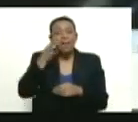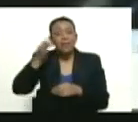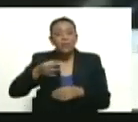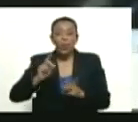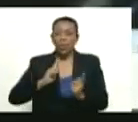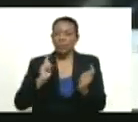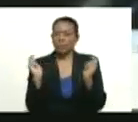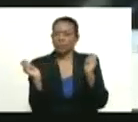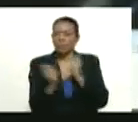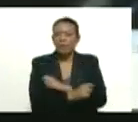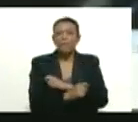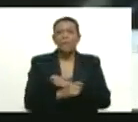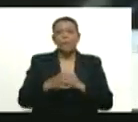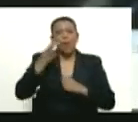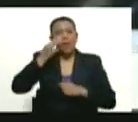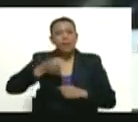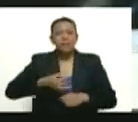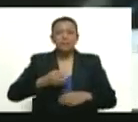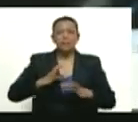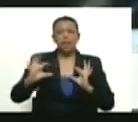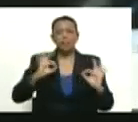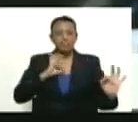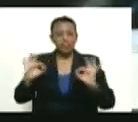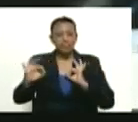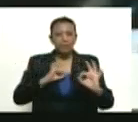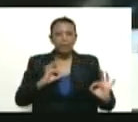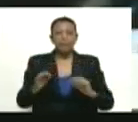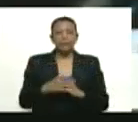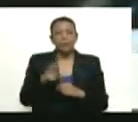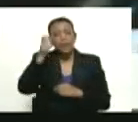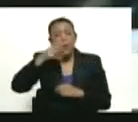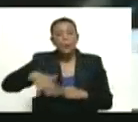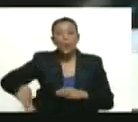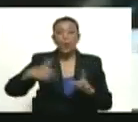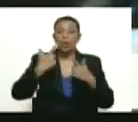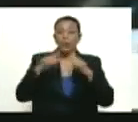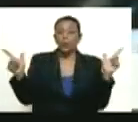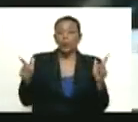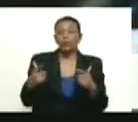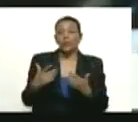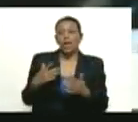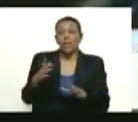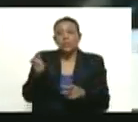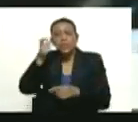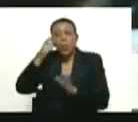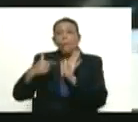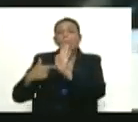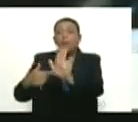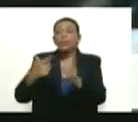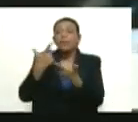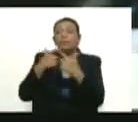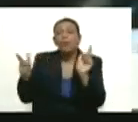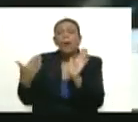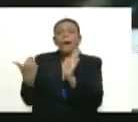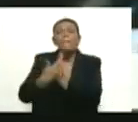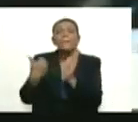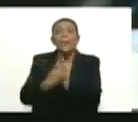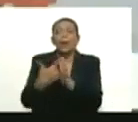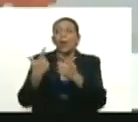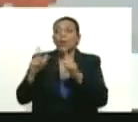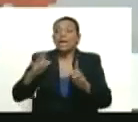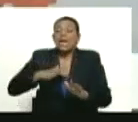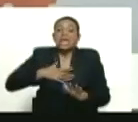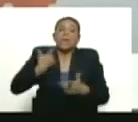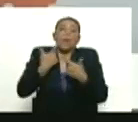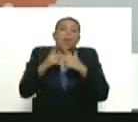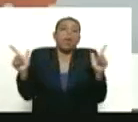transformación de las realidades de los pueblos libres, de los pueblos oprimidos, de los pueblos que queremos ser libres